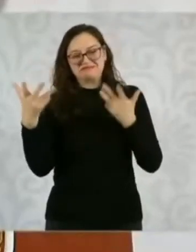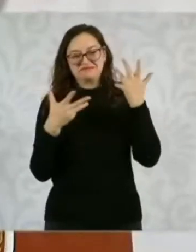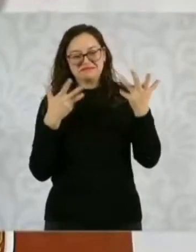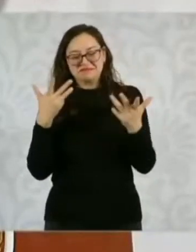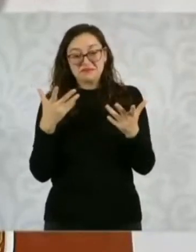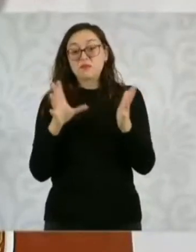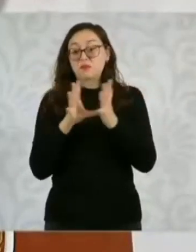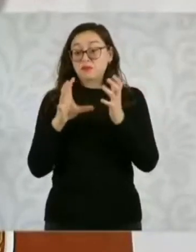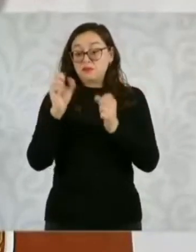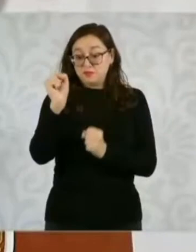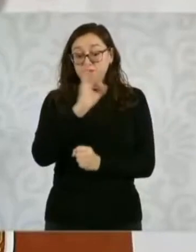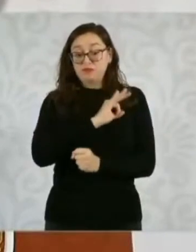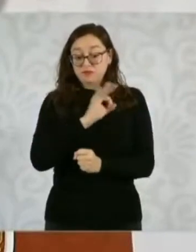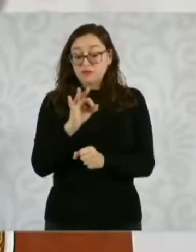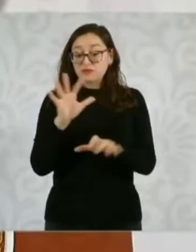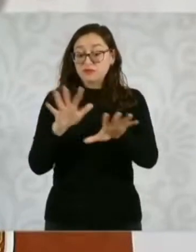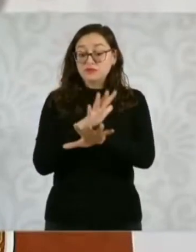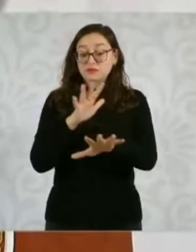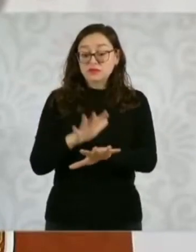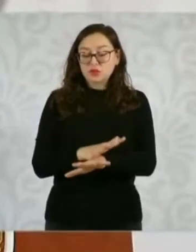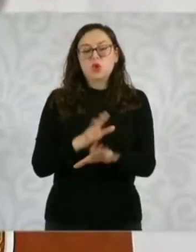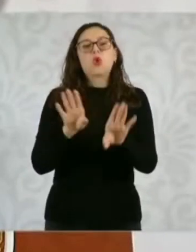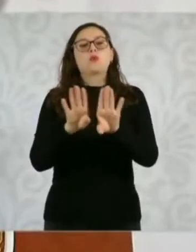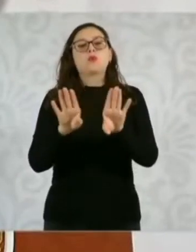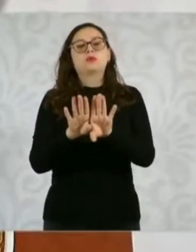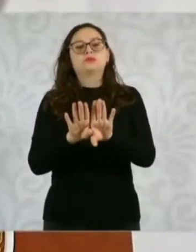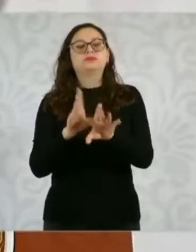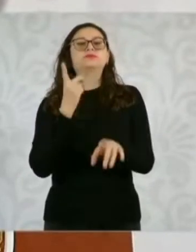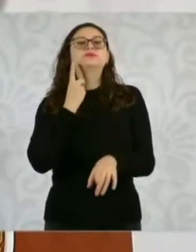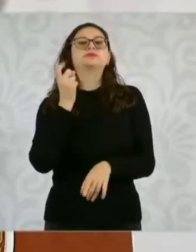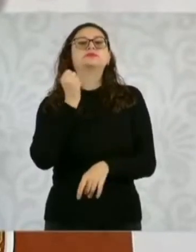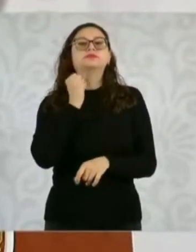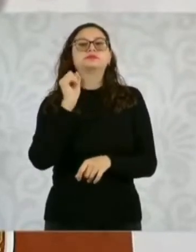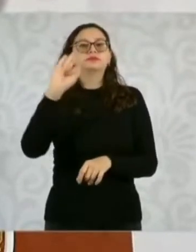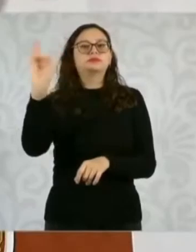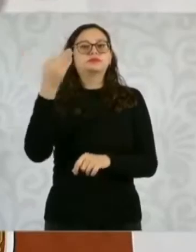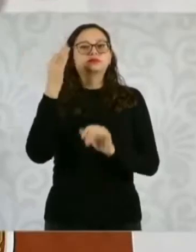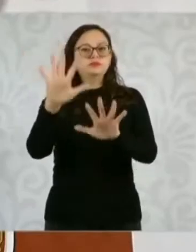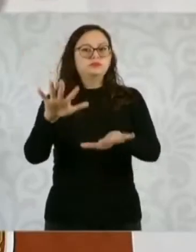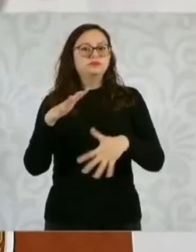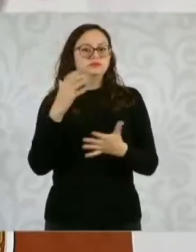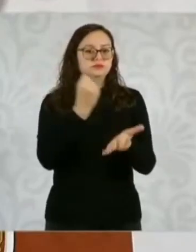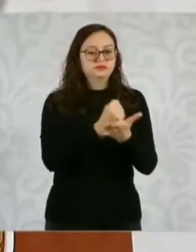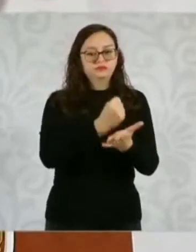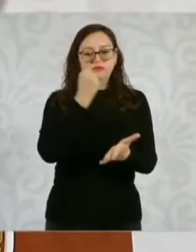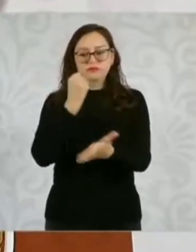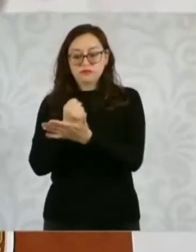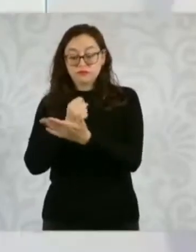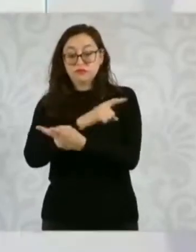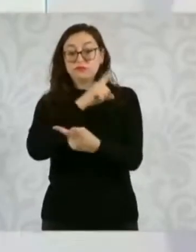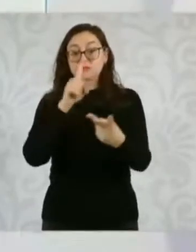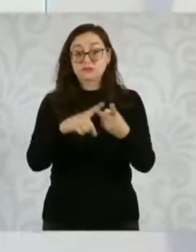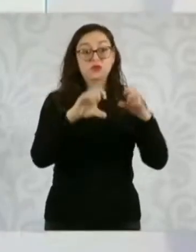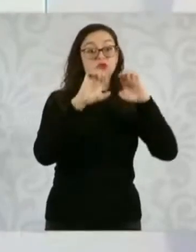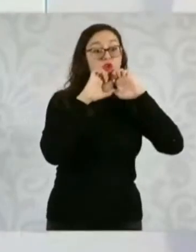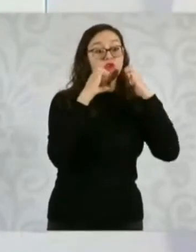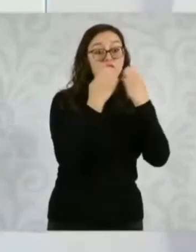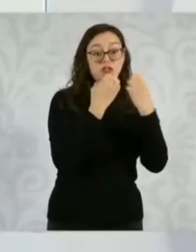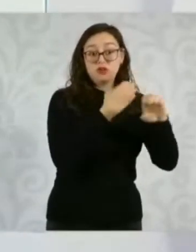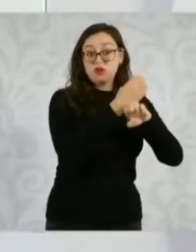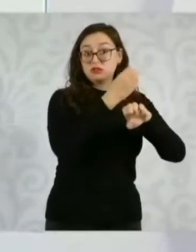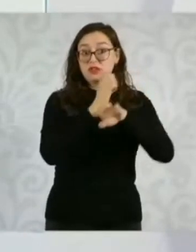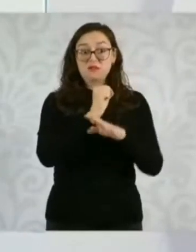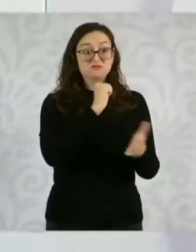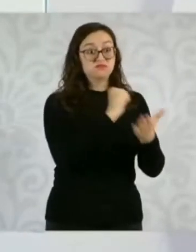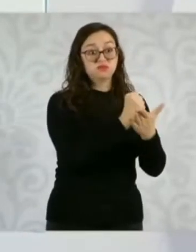las dos cámaras y la mayoría en los congresos estatales. Eso ya fue aprobado, ya fue publicado y ahora viene el proceso